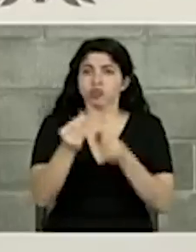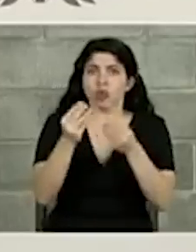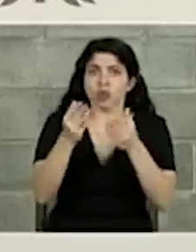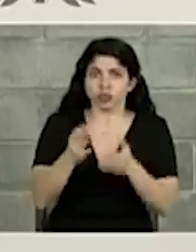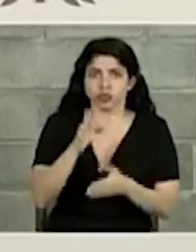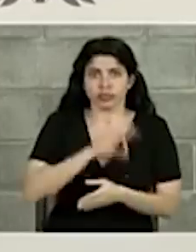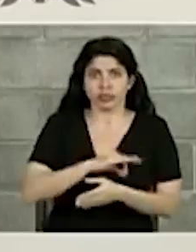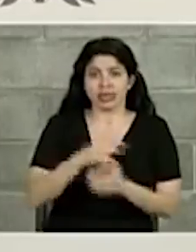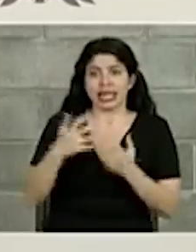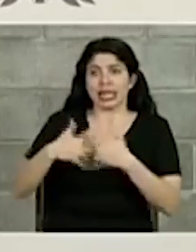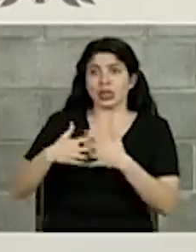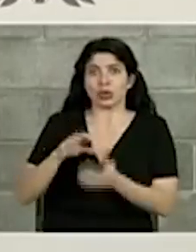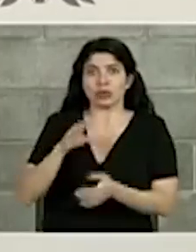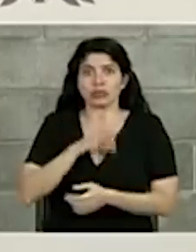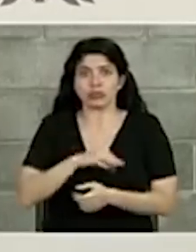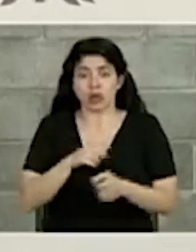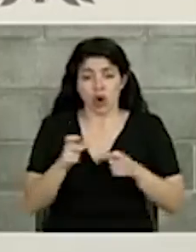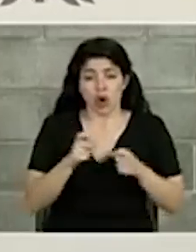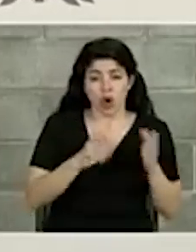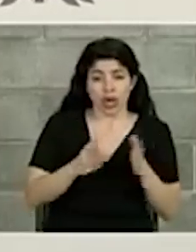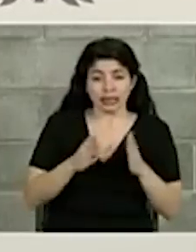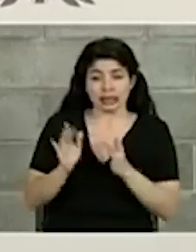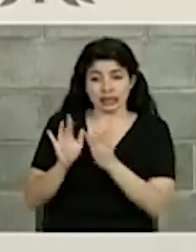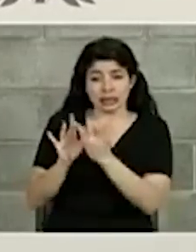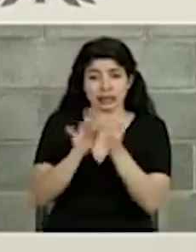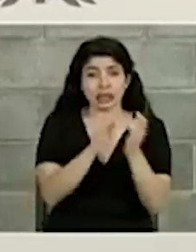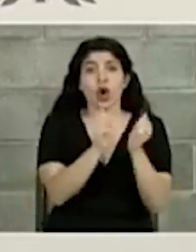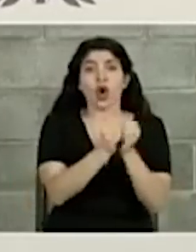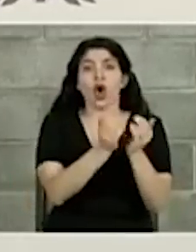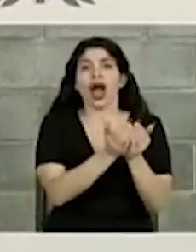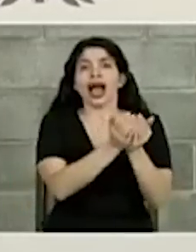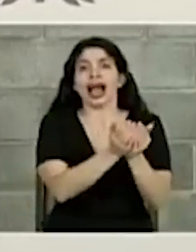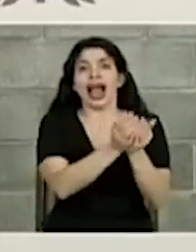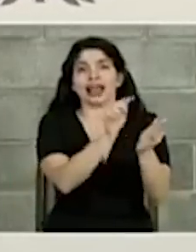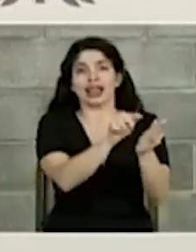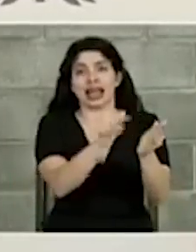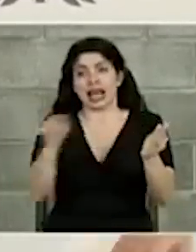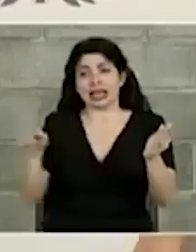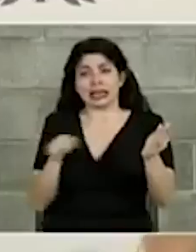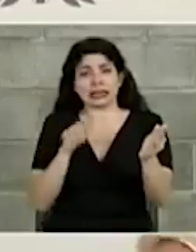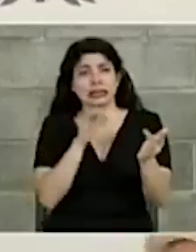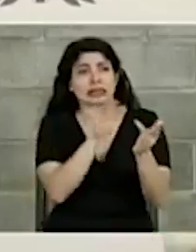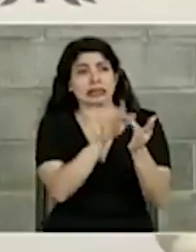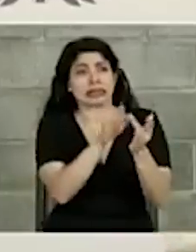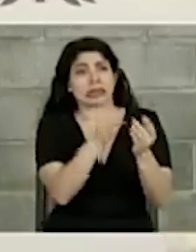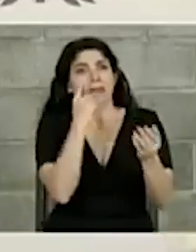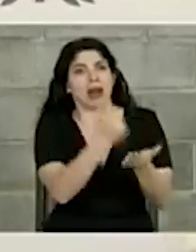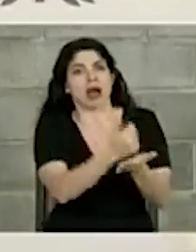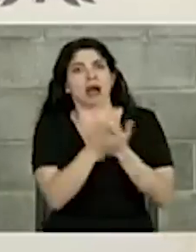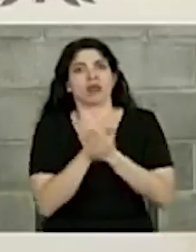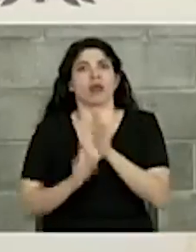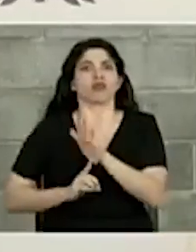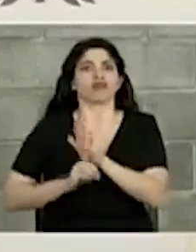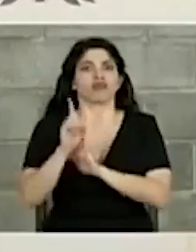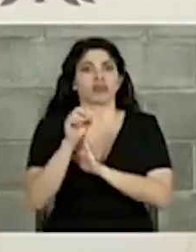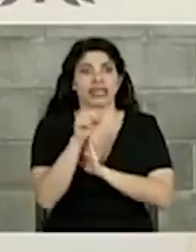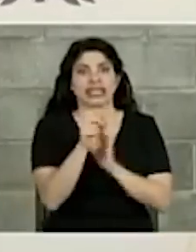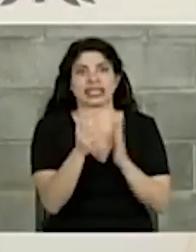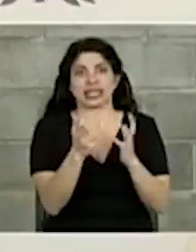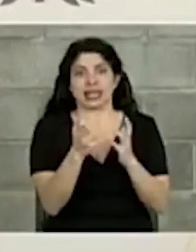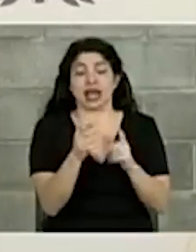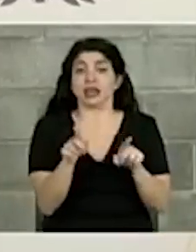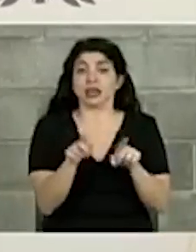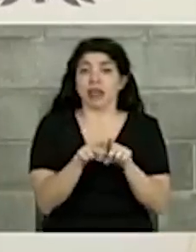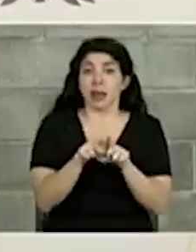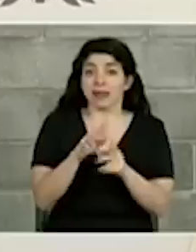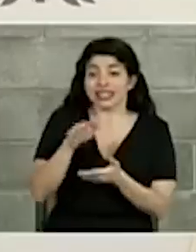productivo, industrial y logístico con caldera como un núcleo de desarrollo, que es a lo que aspiramos. También para